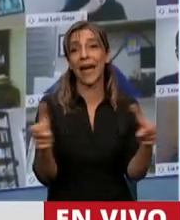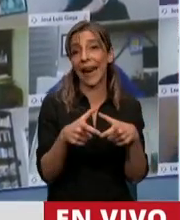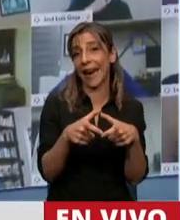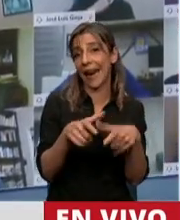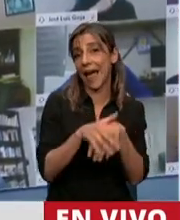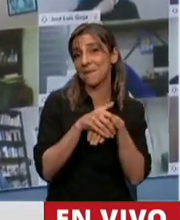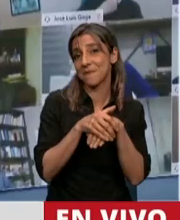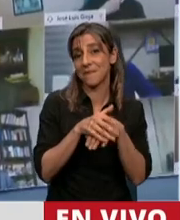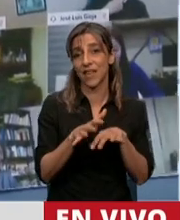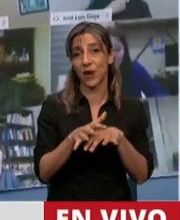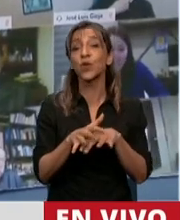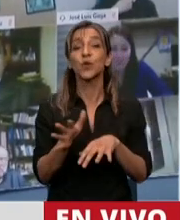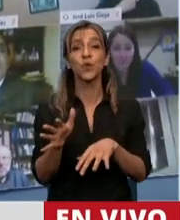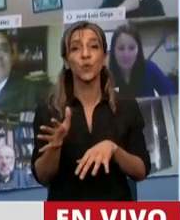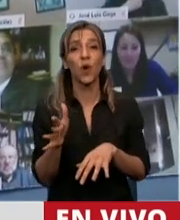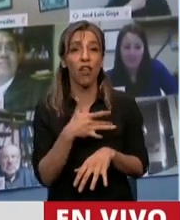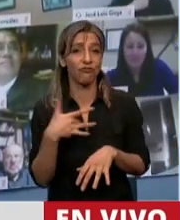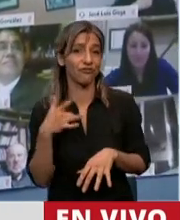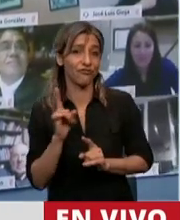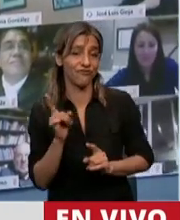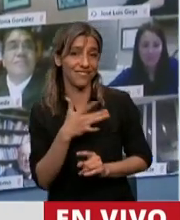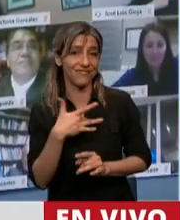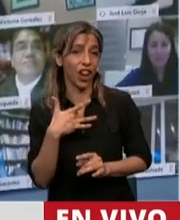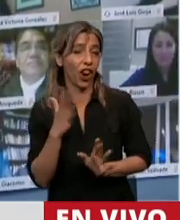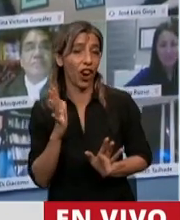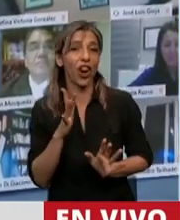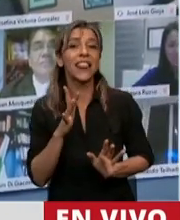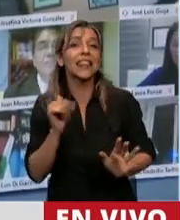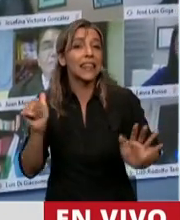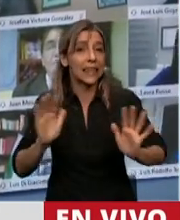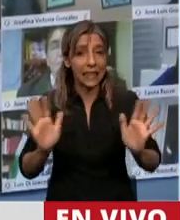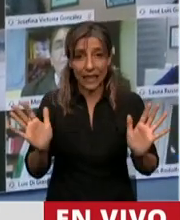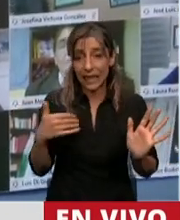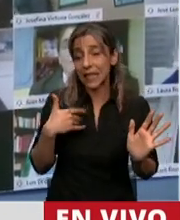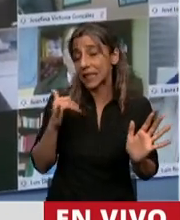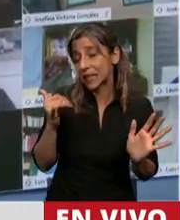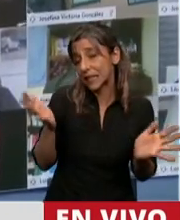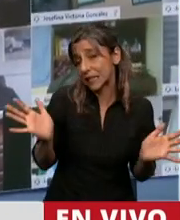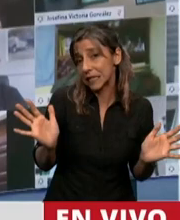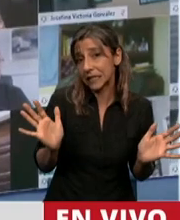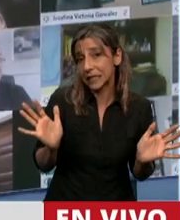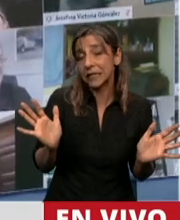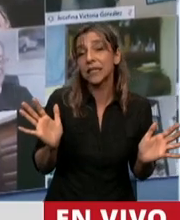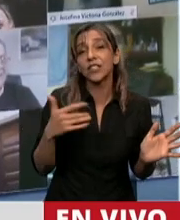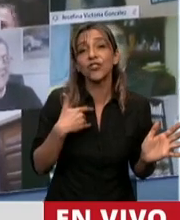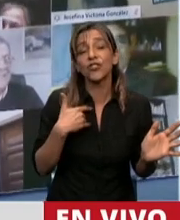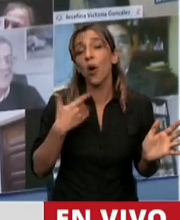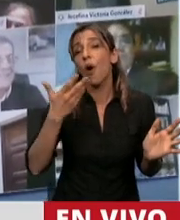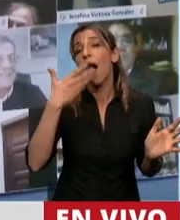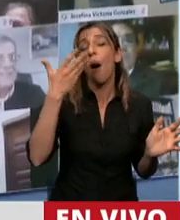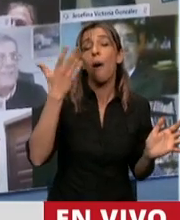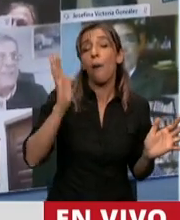señorita, señorita Moró. entonces voy a hablar sin demasiado formalismo,